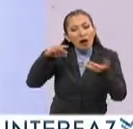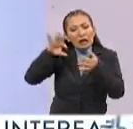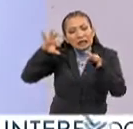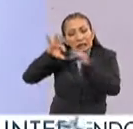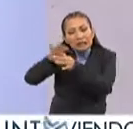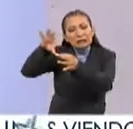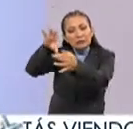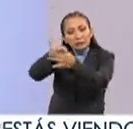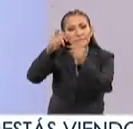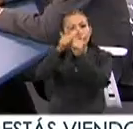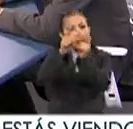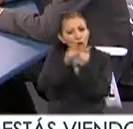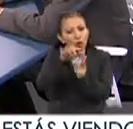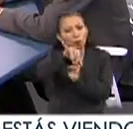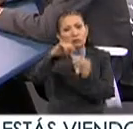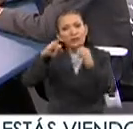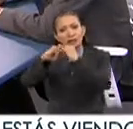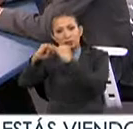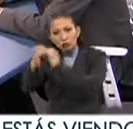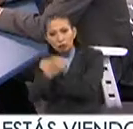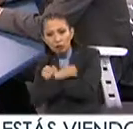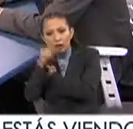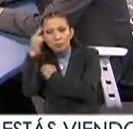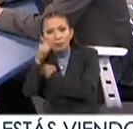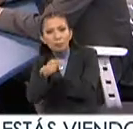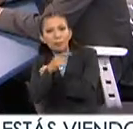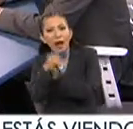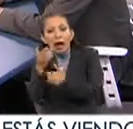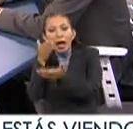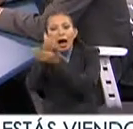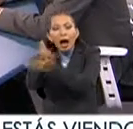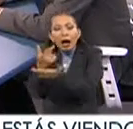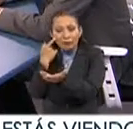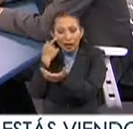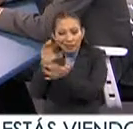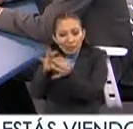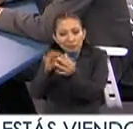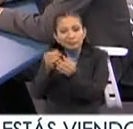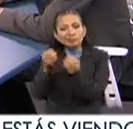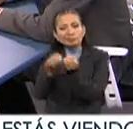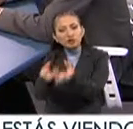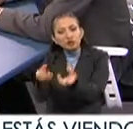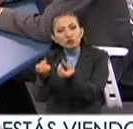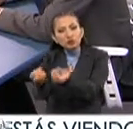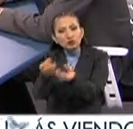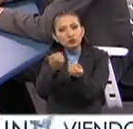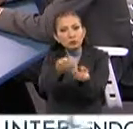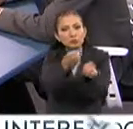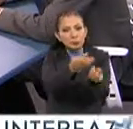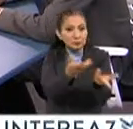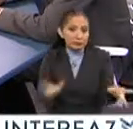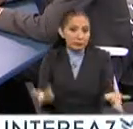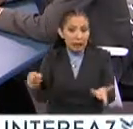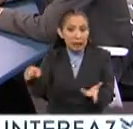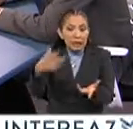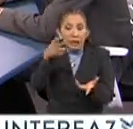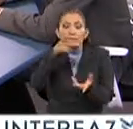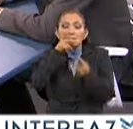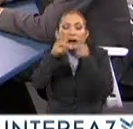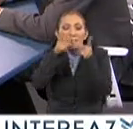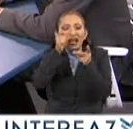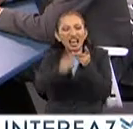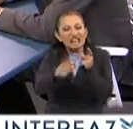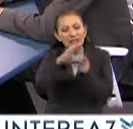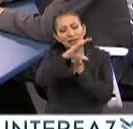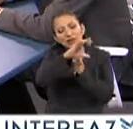con grupos, instituciones educativas para llevar estos mecanismos de participación y los conceptos de la